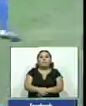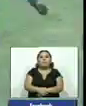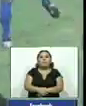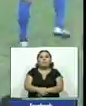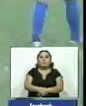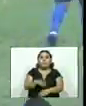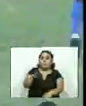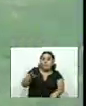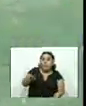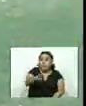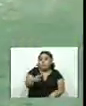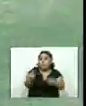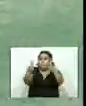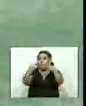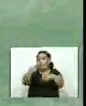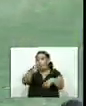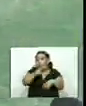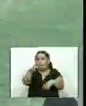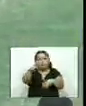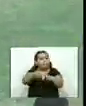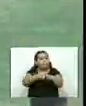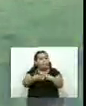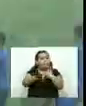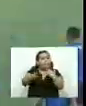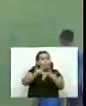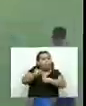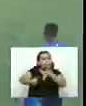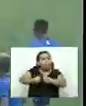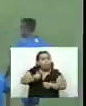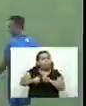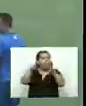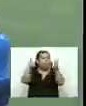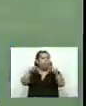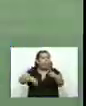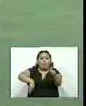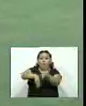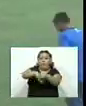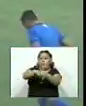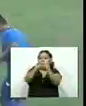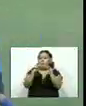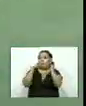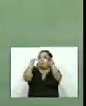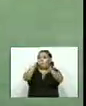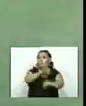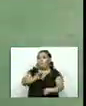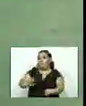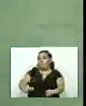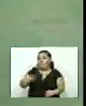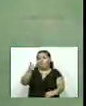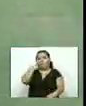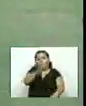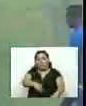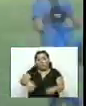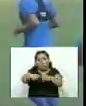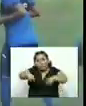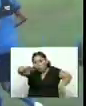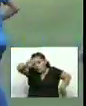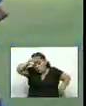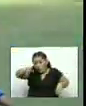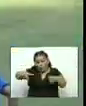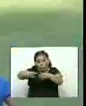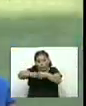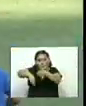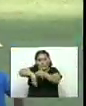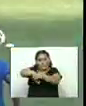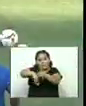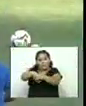amigos de noticiero hechos vamos a arrancar la actividad deportiva hablando de la selección de El Salvador en el estadio Cuscatlán la selecta